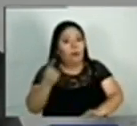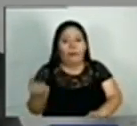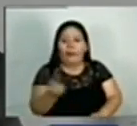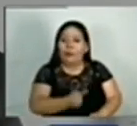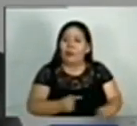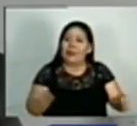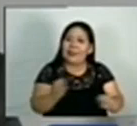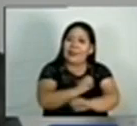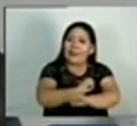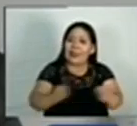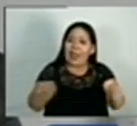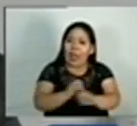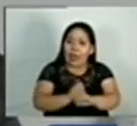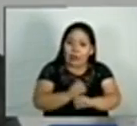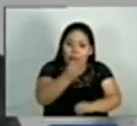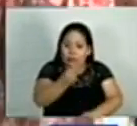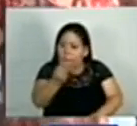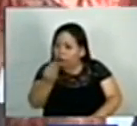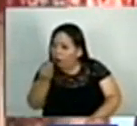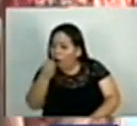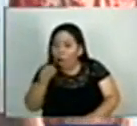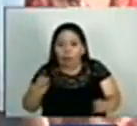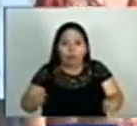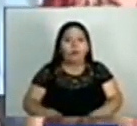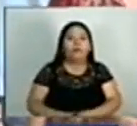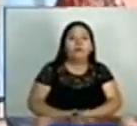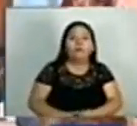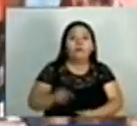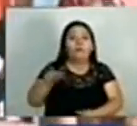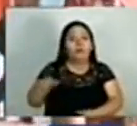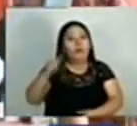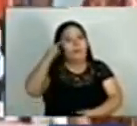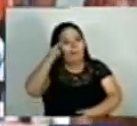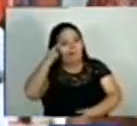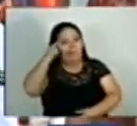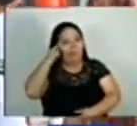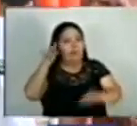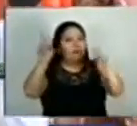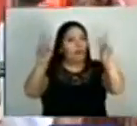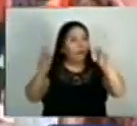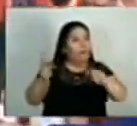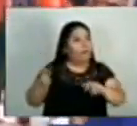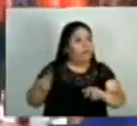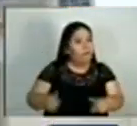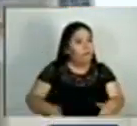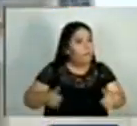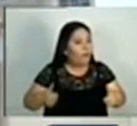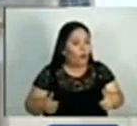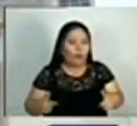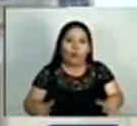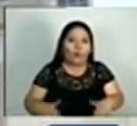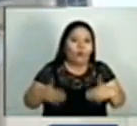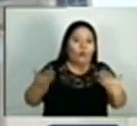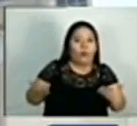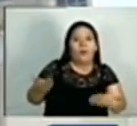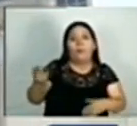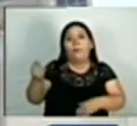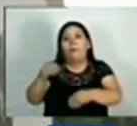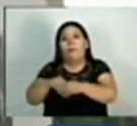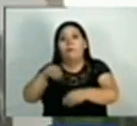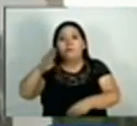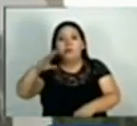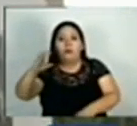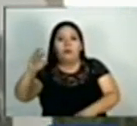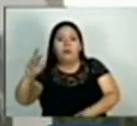comen nada durante varios días al año. Y es que el panorama económico actualmente no es nada alentador. Aunque el Banco Central de Reserva